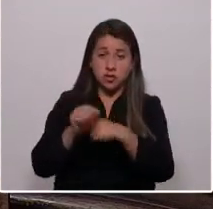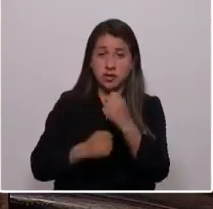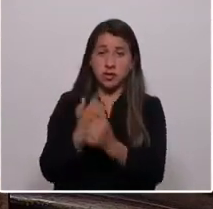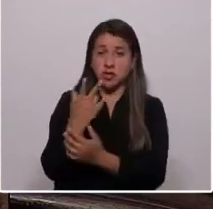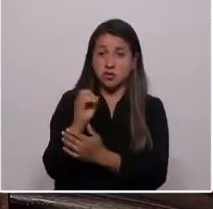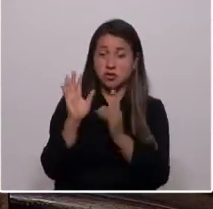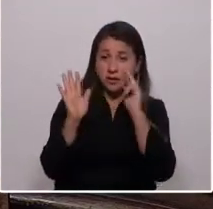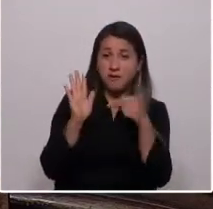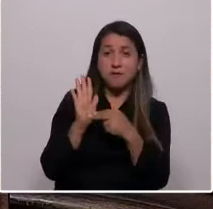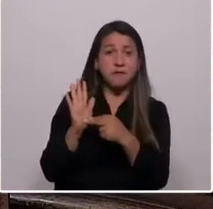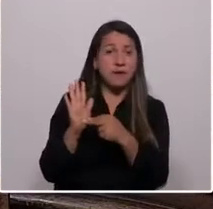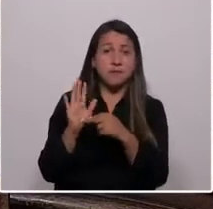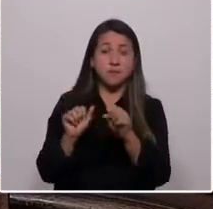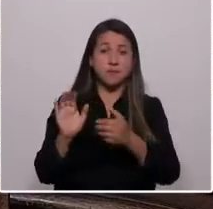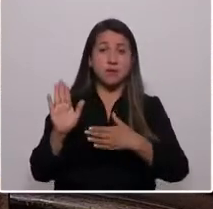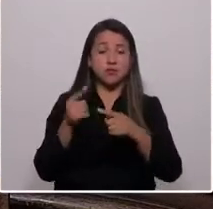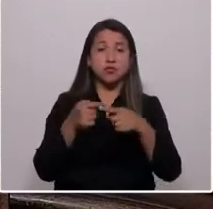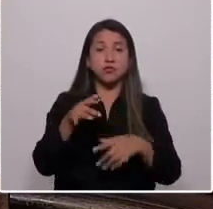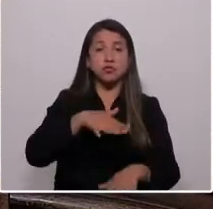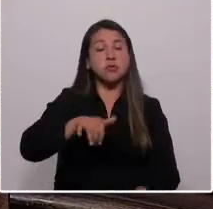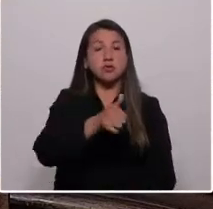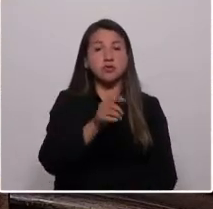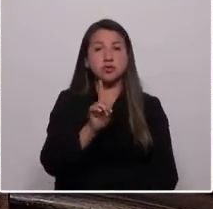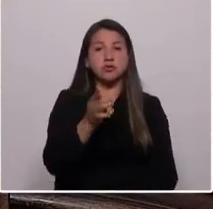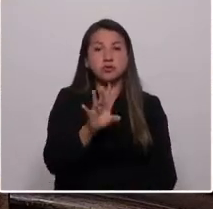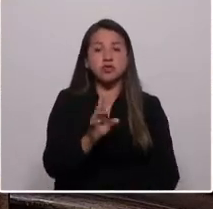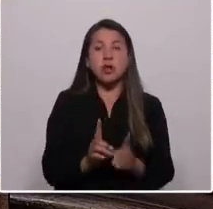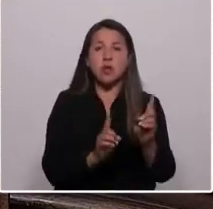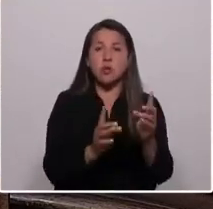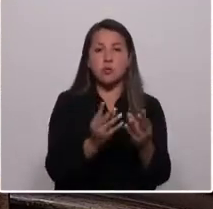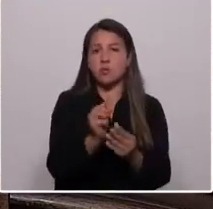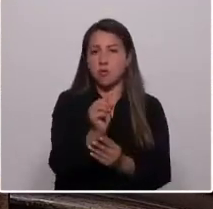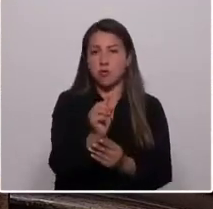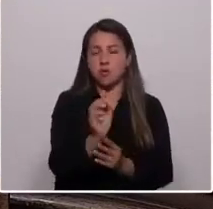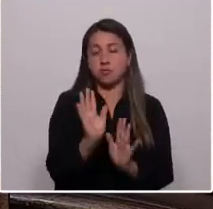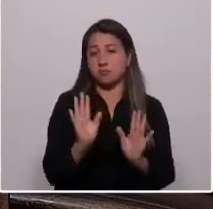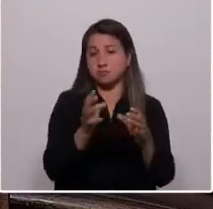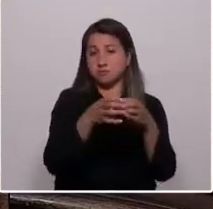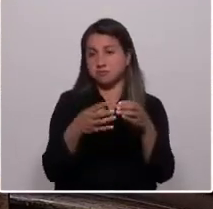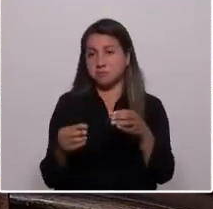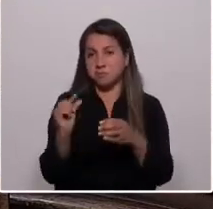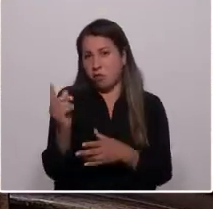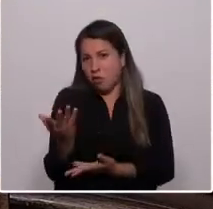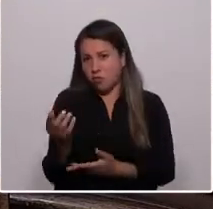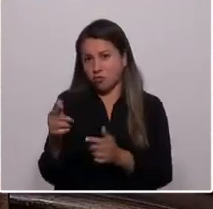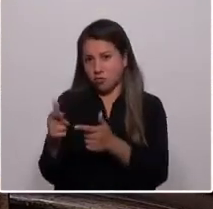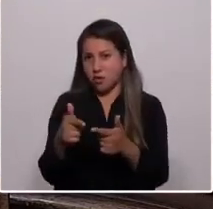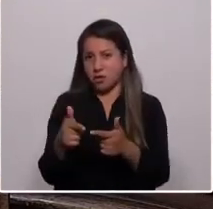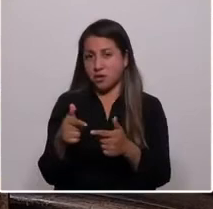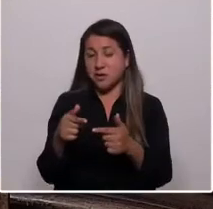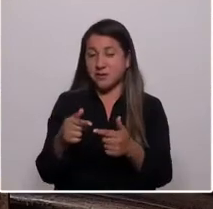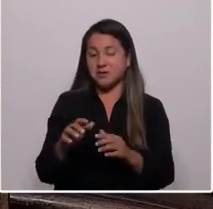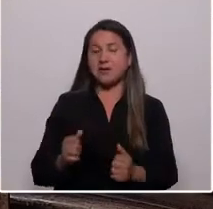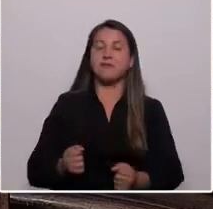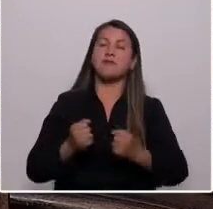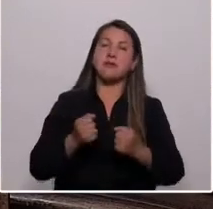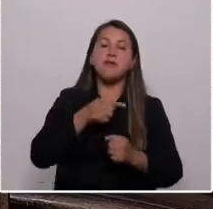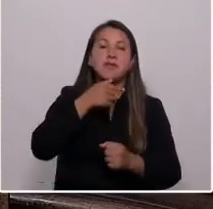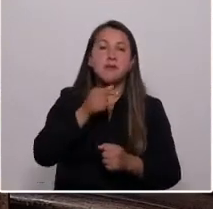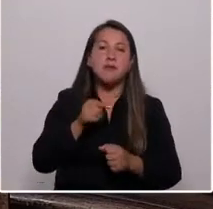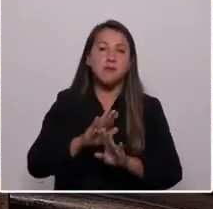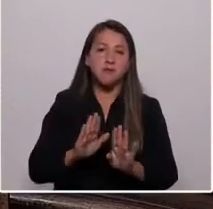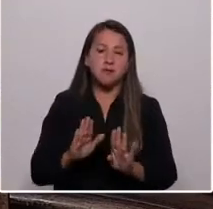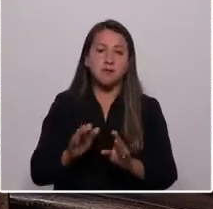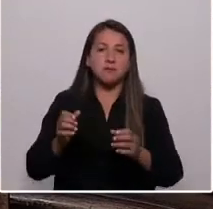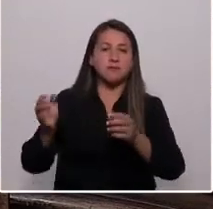pueden ver, no es el pacto social de todos, sino solo el de unos pocos. Afortunadamente, esto va llegando a su fin. Levanto así la bandera de